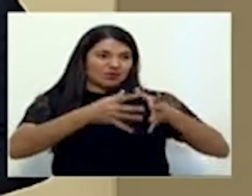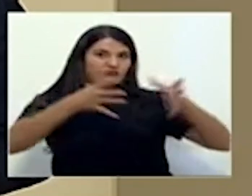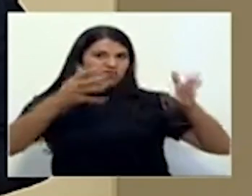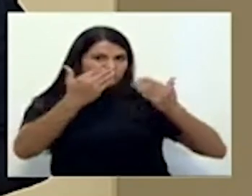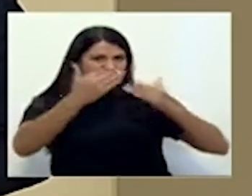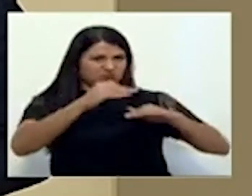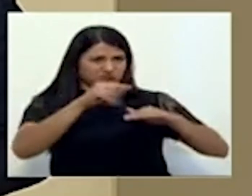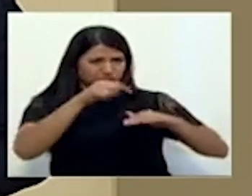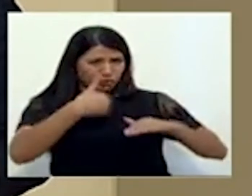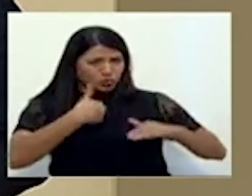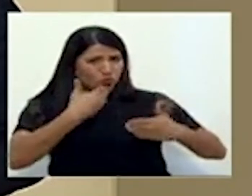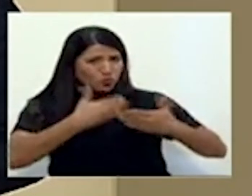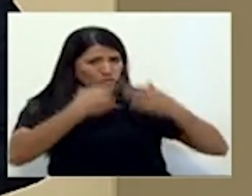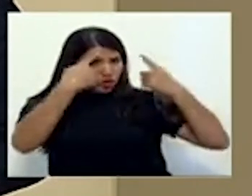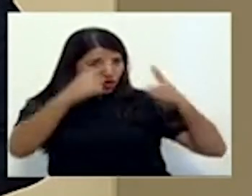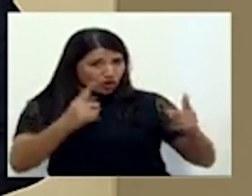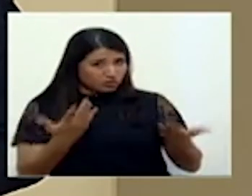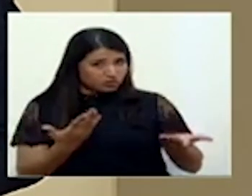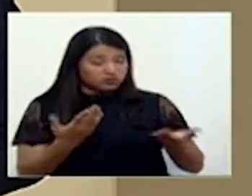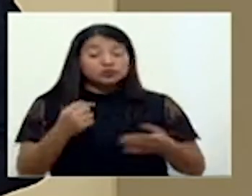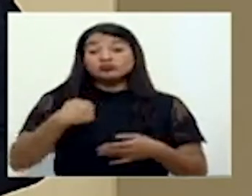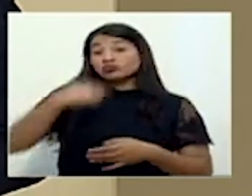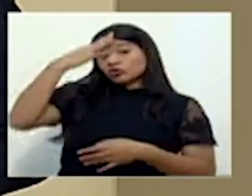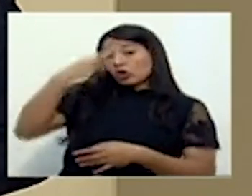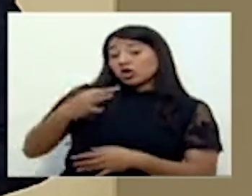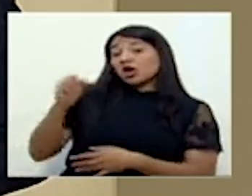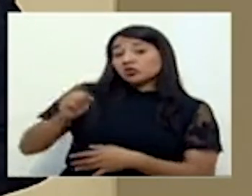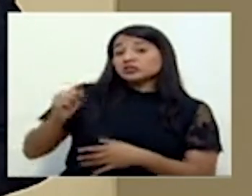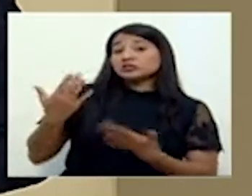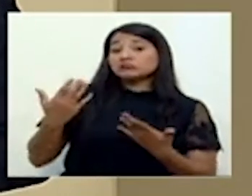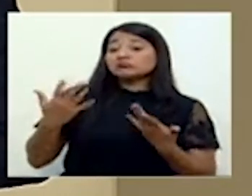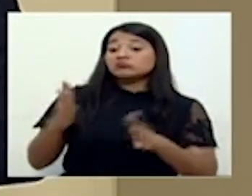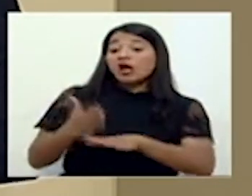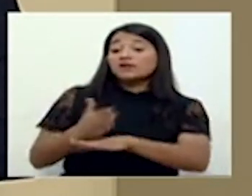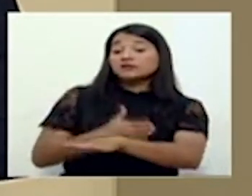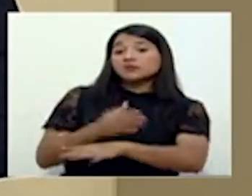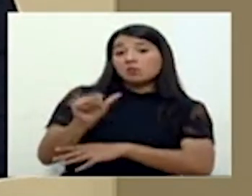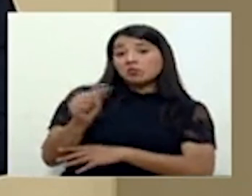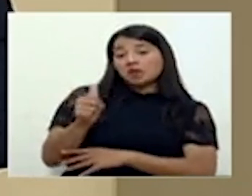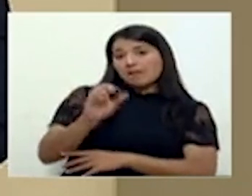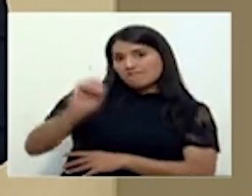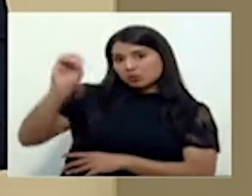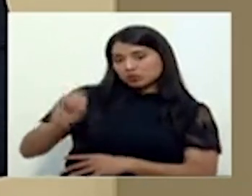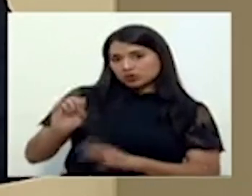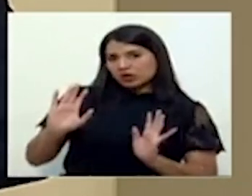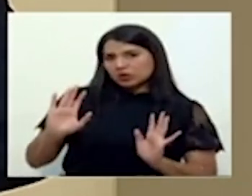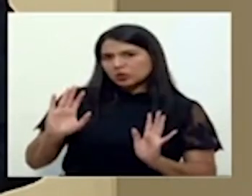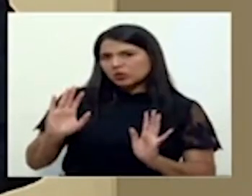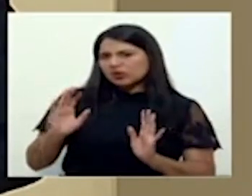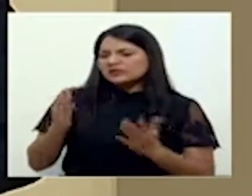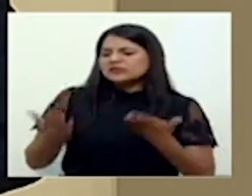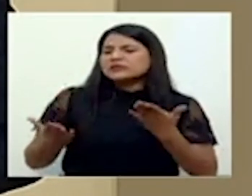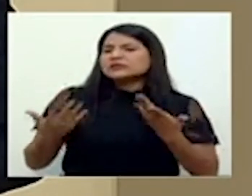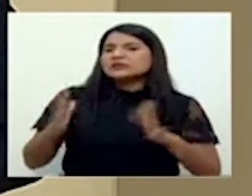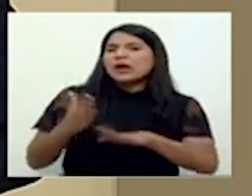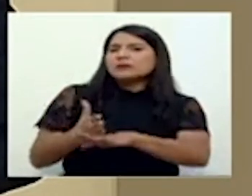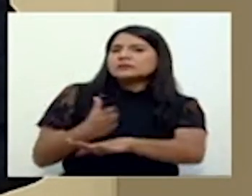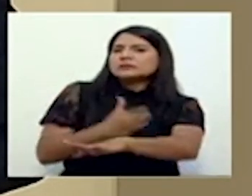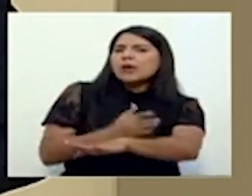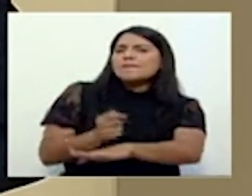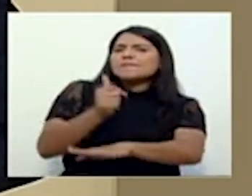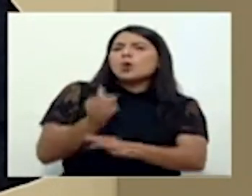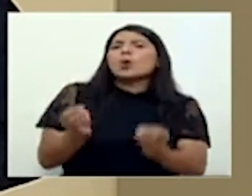recuperando, bueno, hemos dicho que hemos avanzado un 10%, ya posiblemente haya resultados que nos dicen que hemos avanzado un poco más en recuperación de